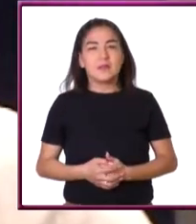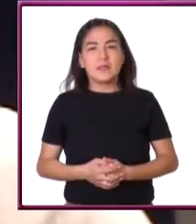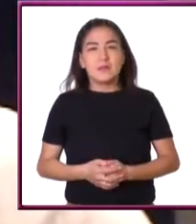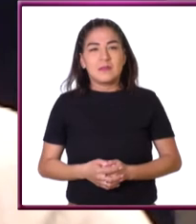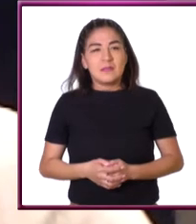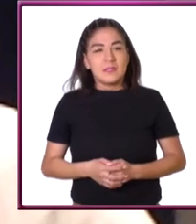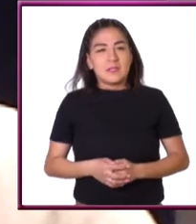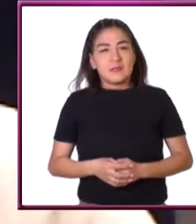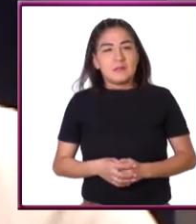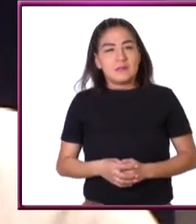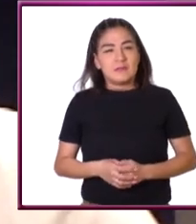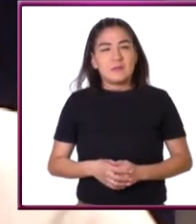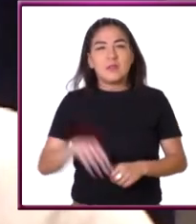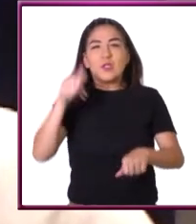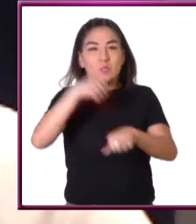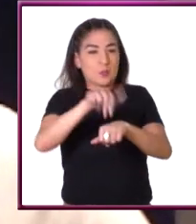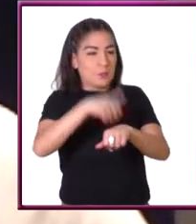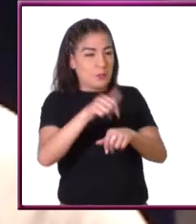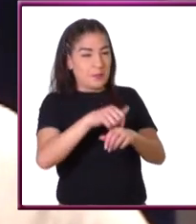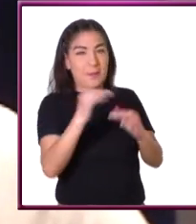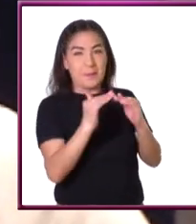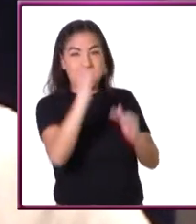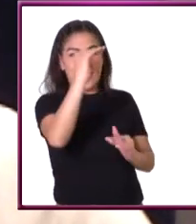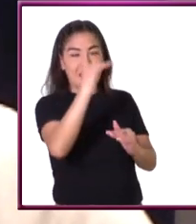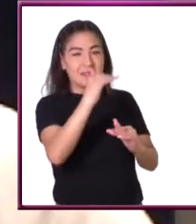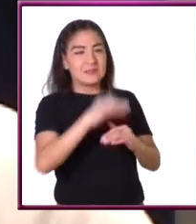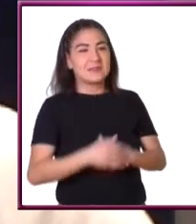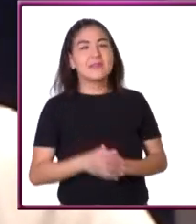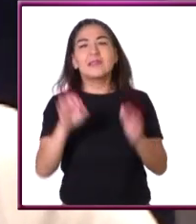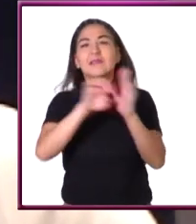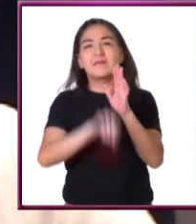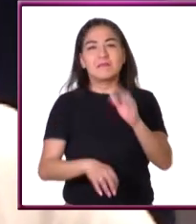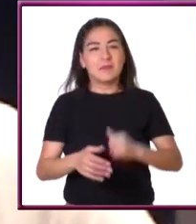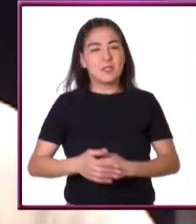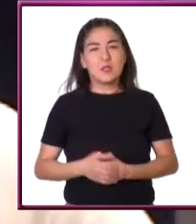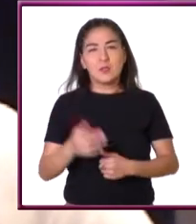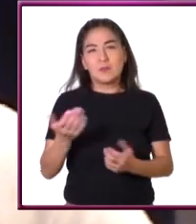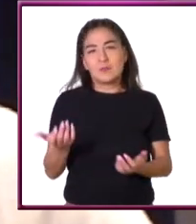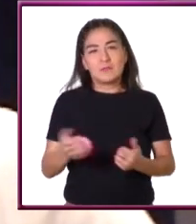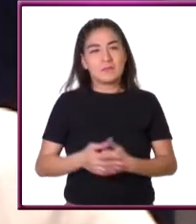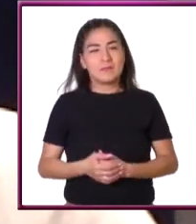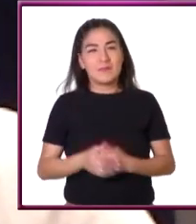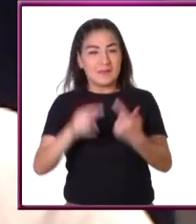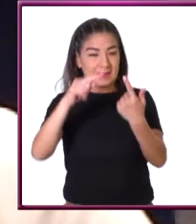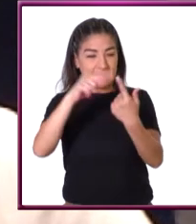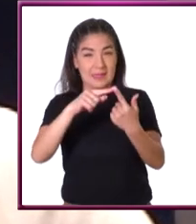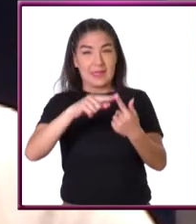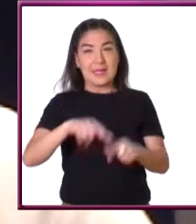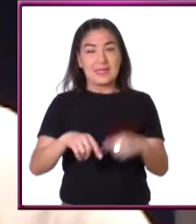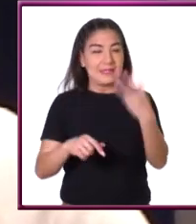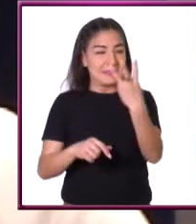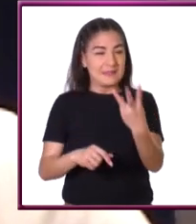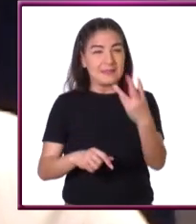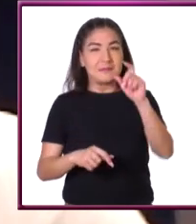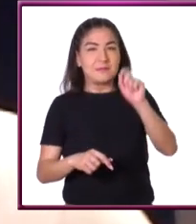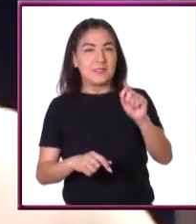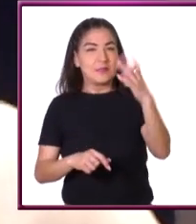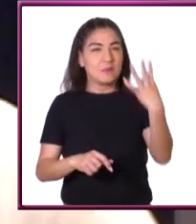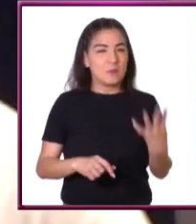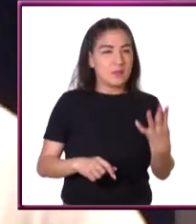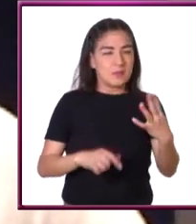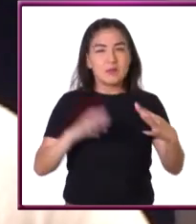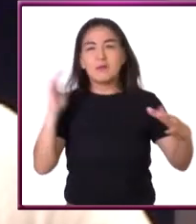descomponiendo raíces de números grandes, por ejemplo, de un número raíz de 3, 24,